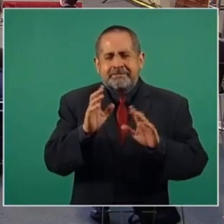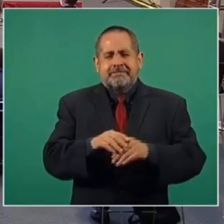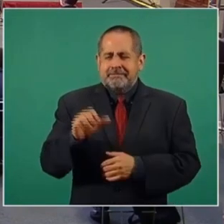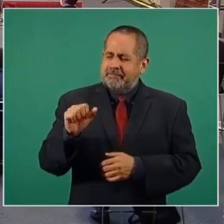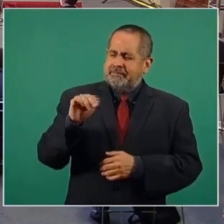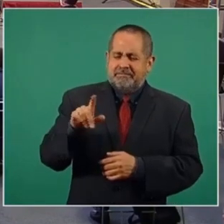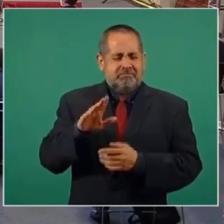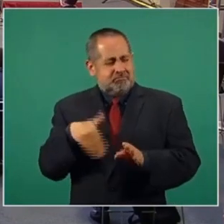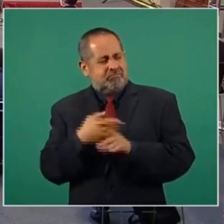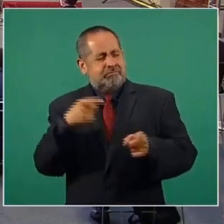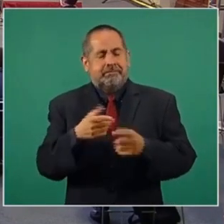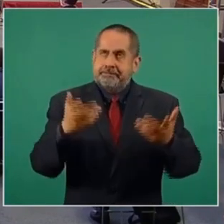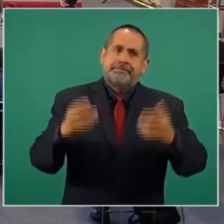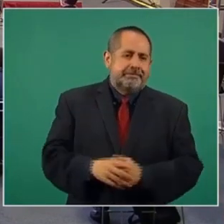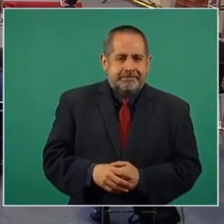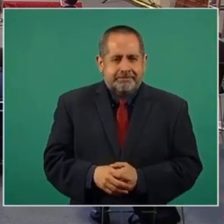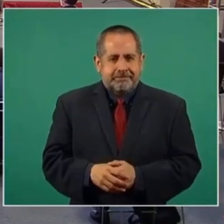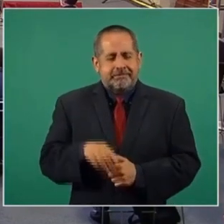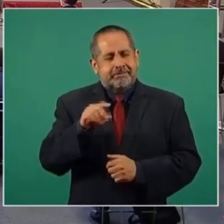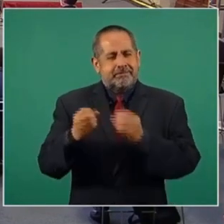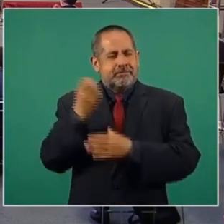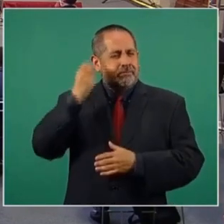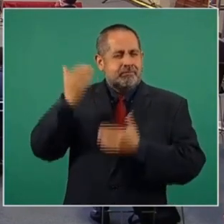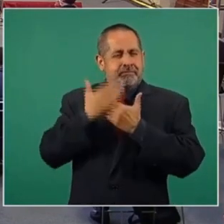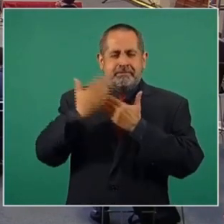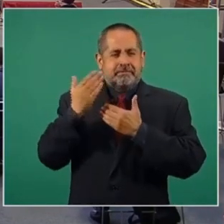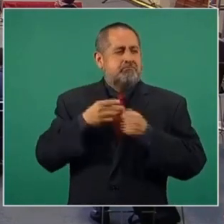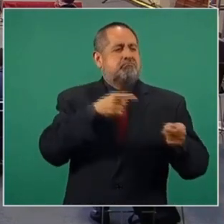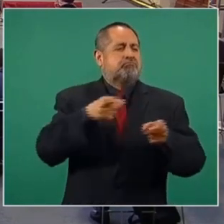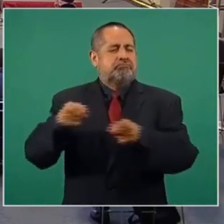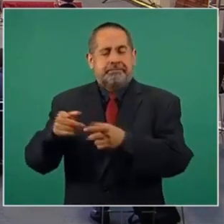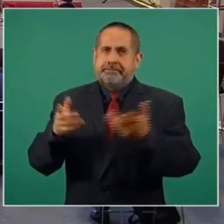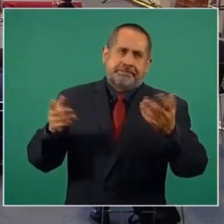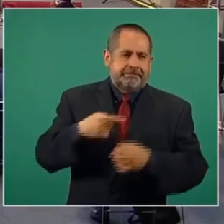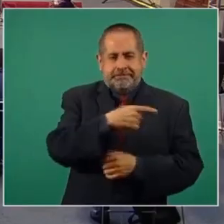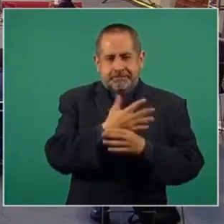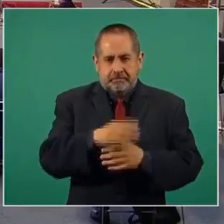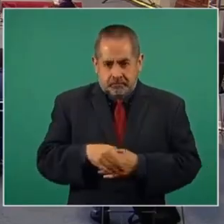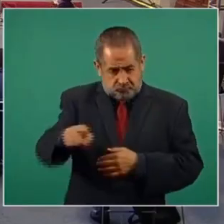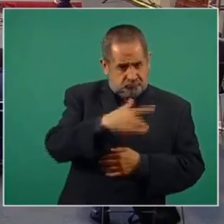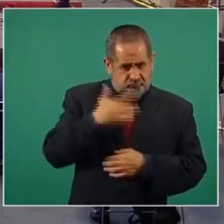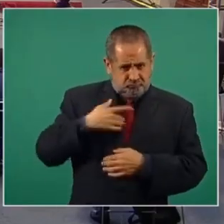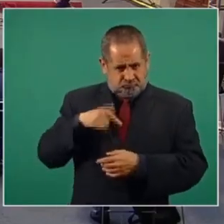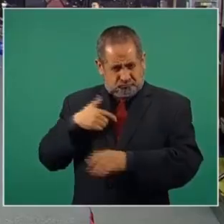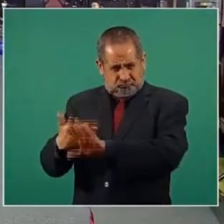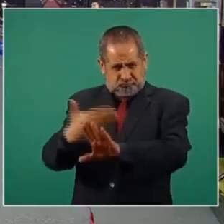AMLO lincha, desde la conferencia mayanera todos los días. ¿Se sienten linchados ustedes?